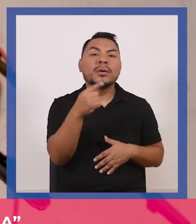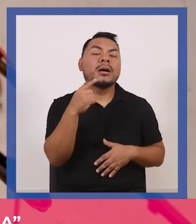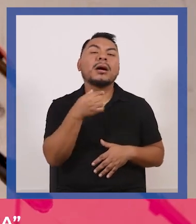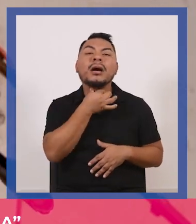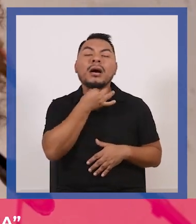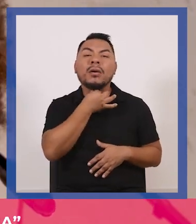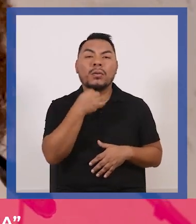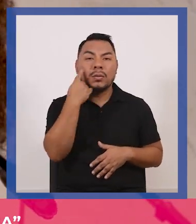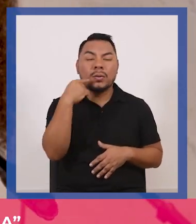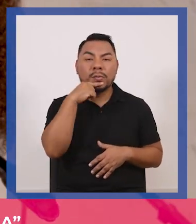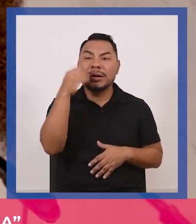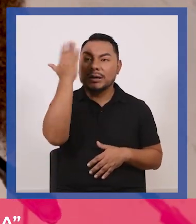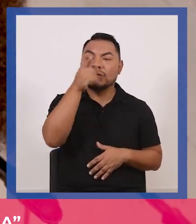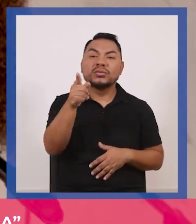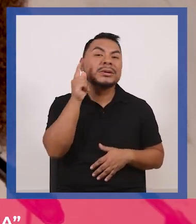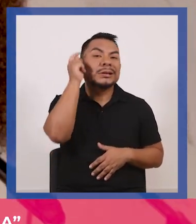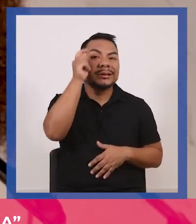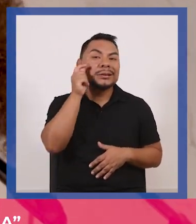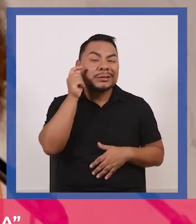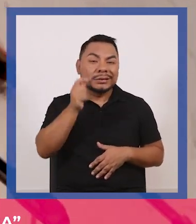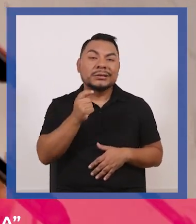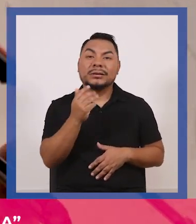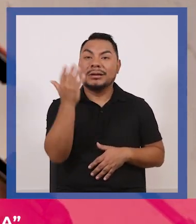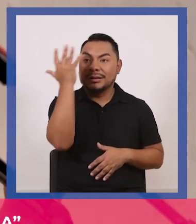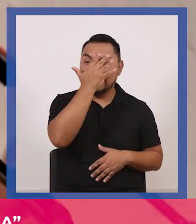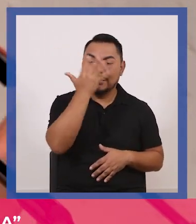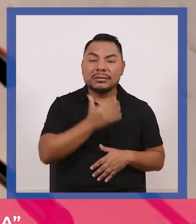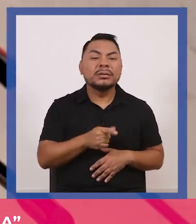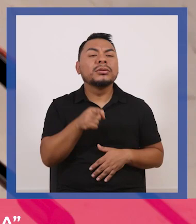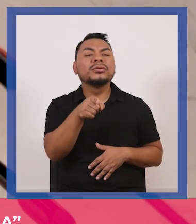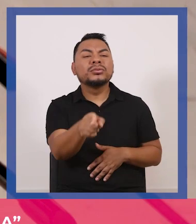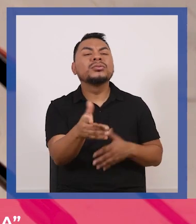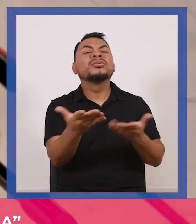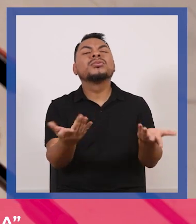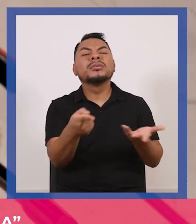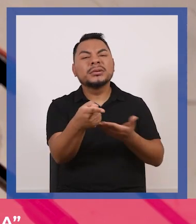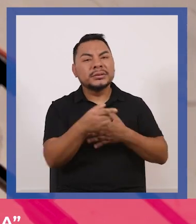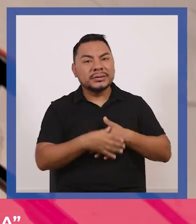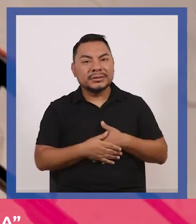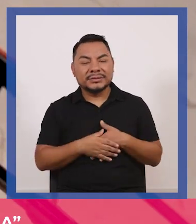negros y tus tíos negros entonces ¿tú qué eres?